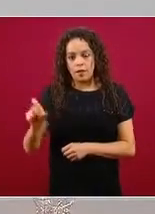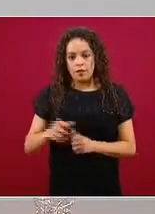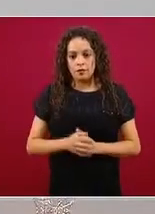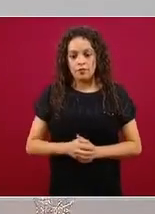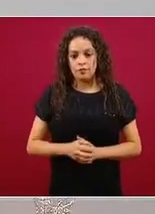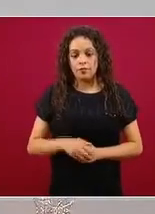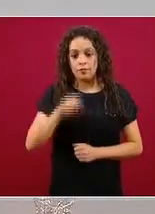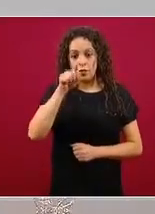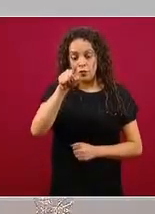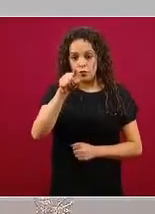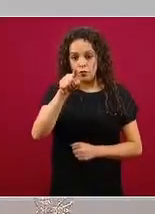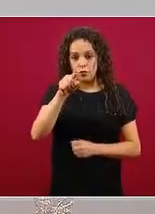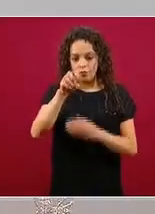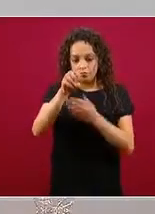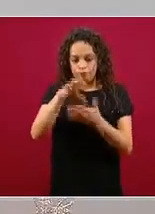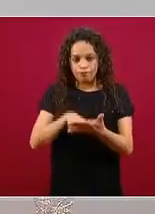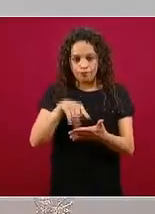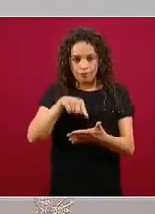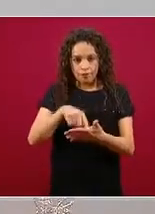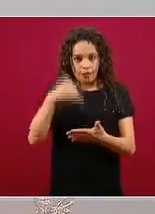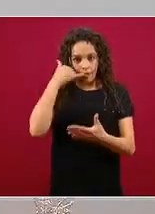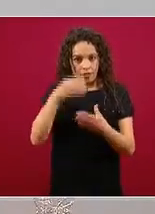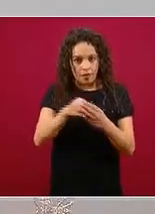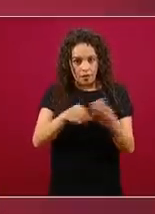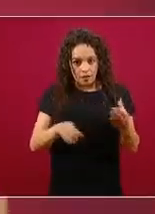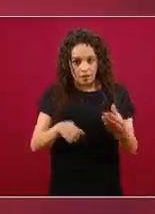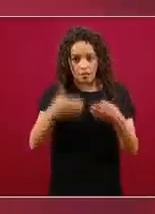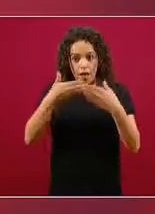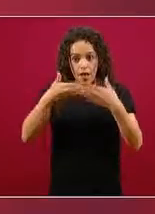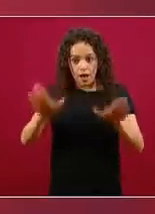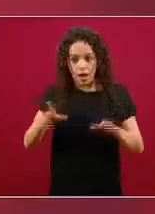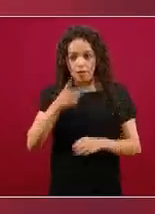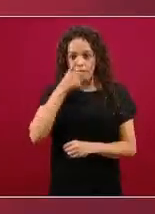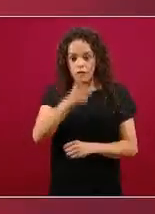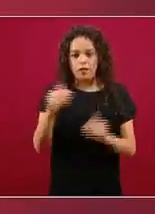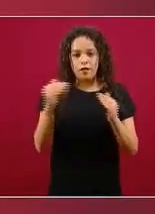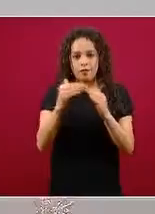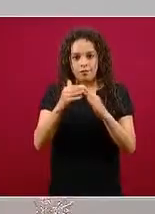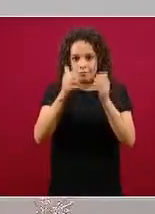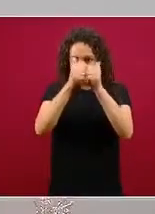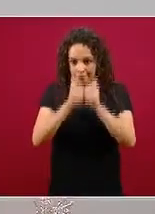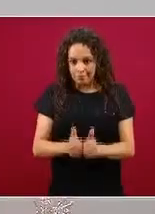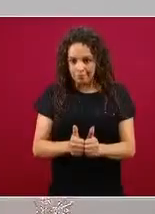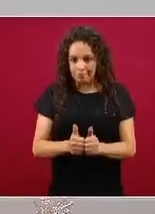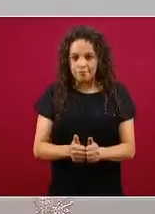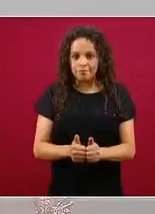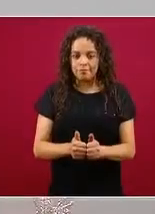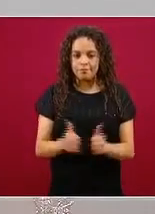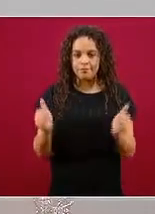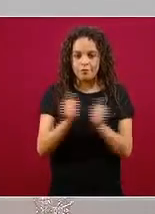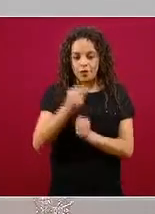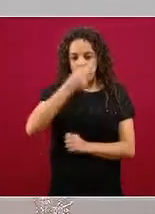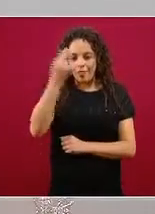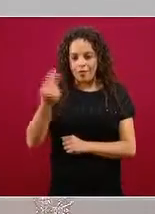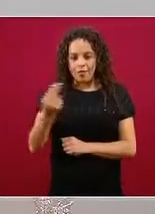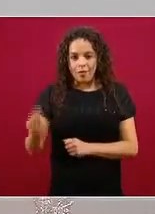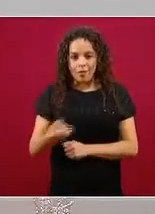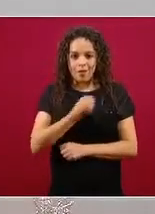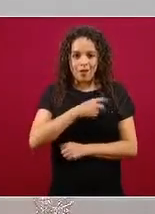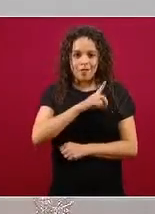abren, quédate en casa, nuestros próceres separaditos, también para la sana distancia. Y tiene